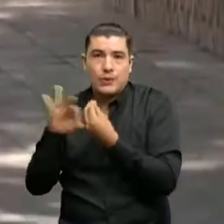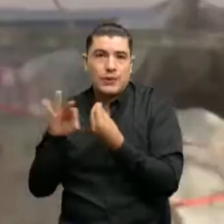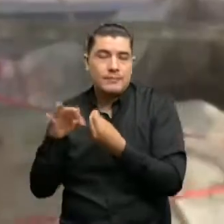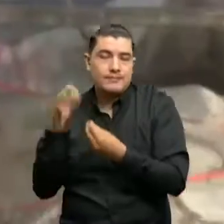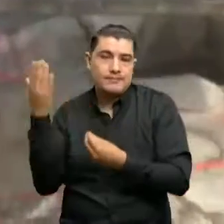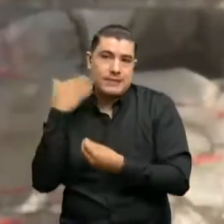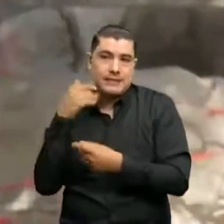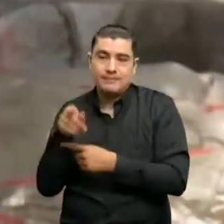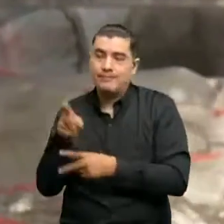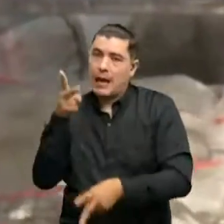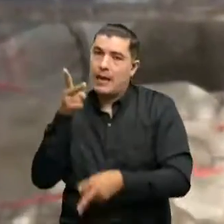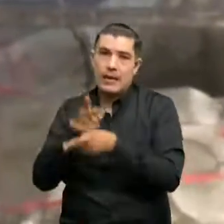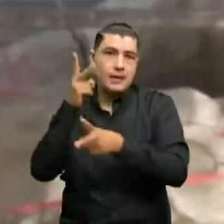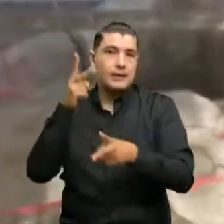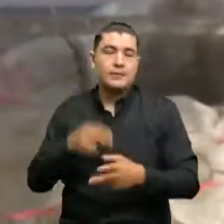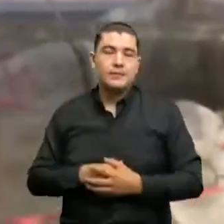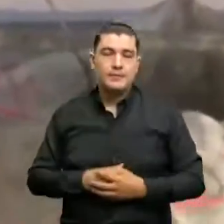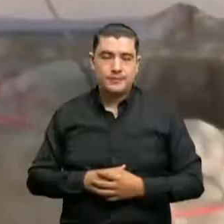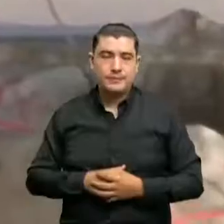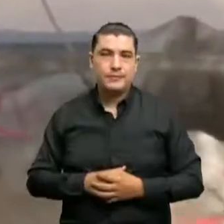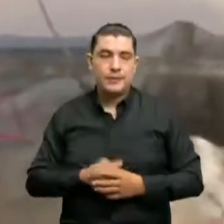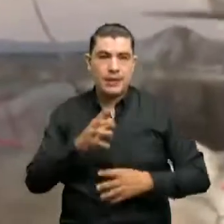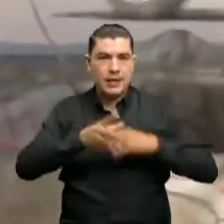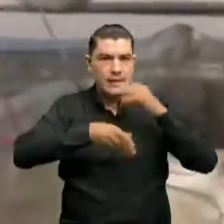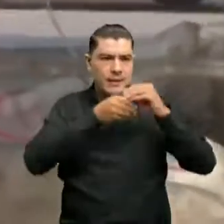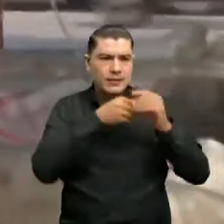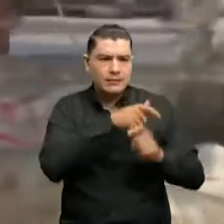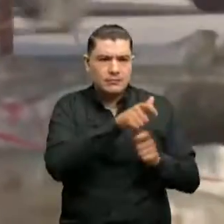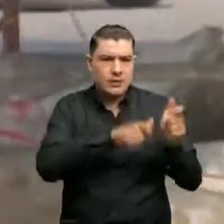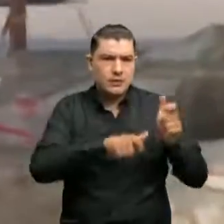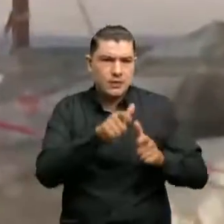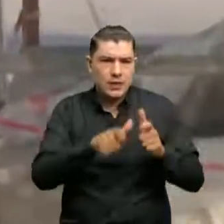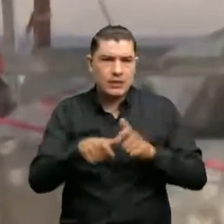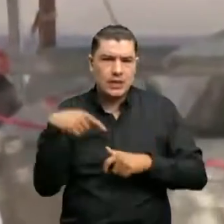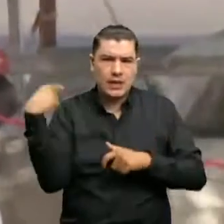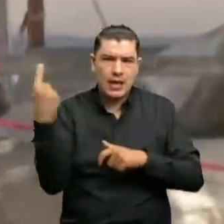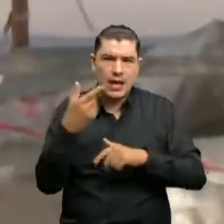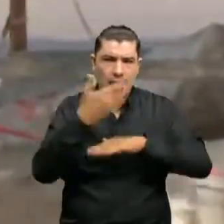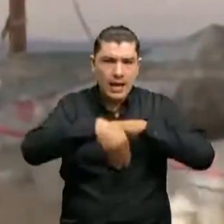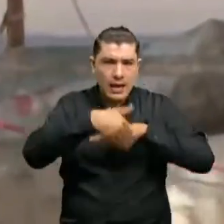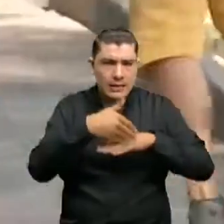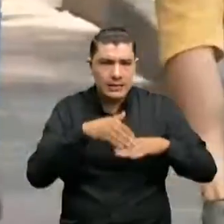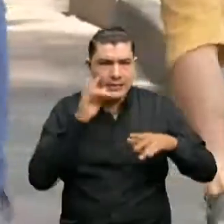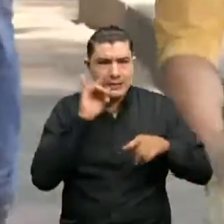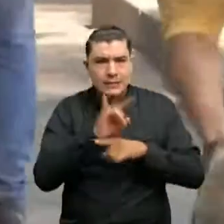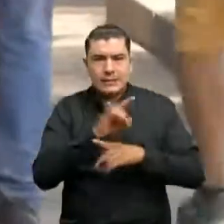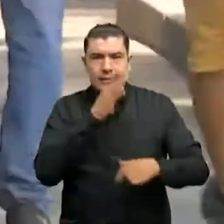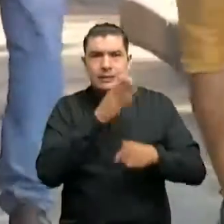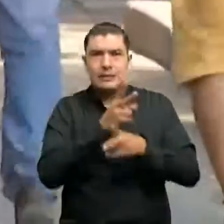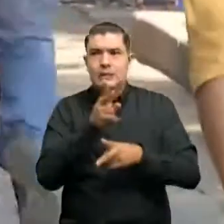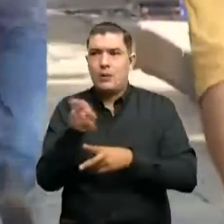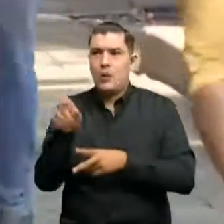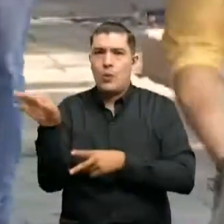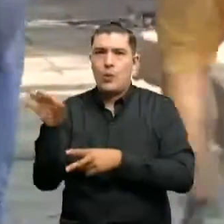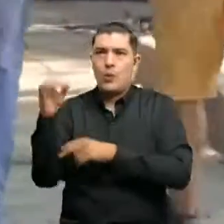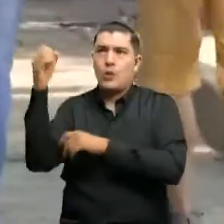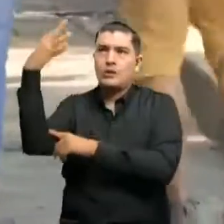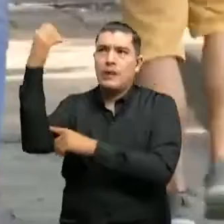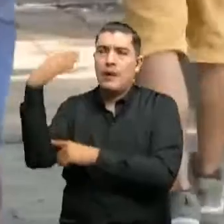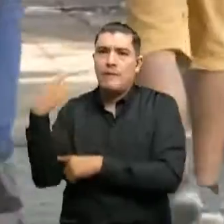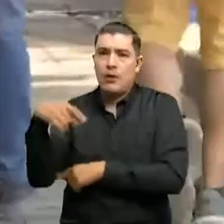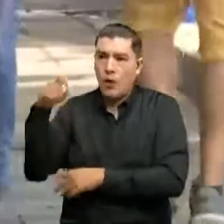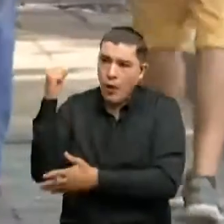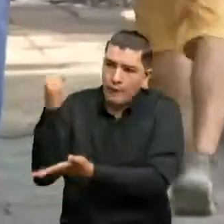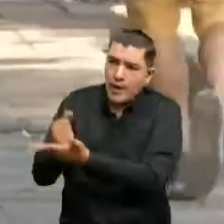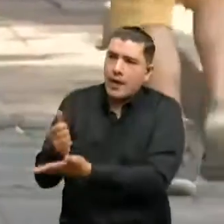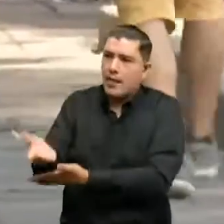nadie. Es inseguridad que haya habitantes de la calle a su alrededor. Es inseguridad que llegue a un semáforo y lo obliguen prácticamente a que le tienen